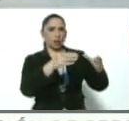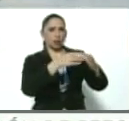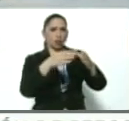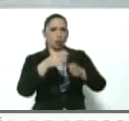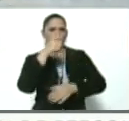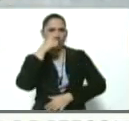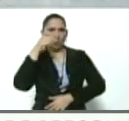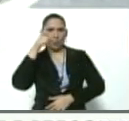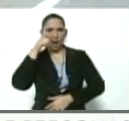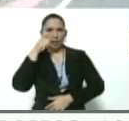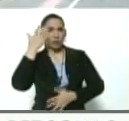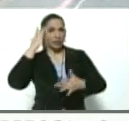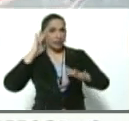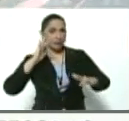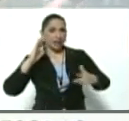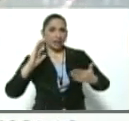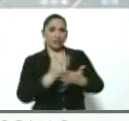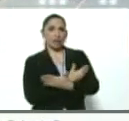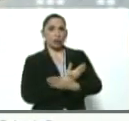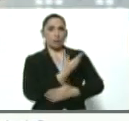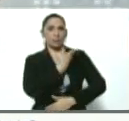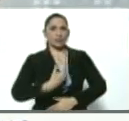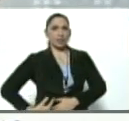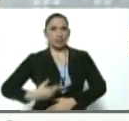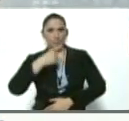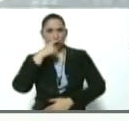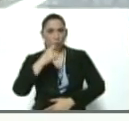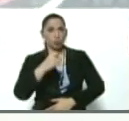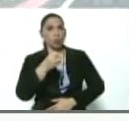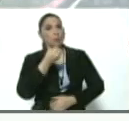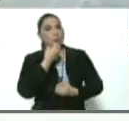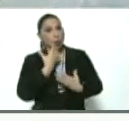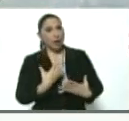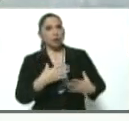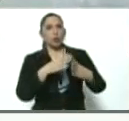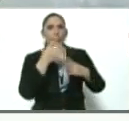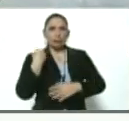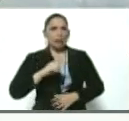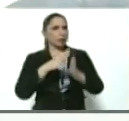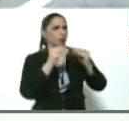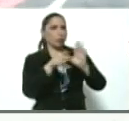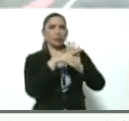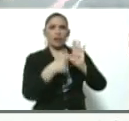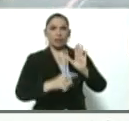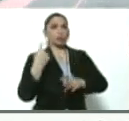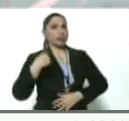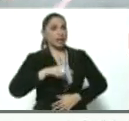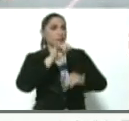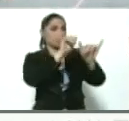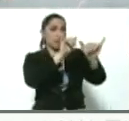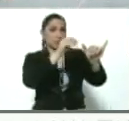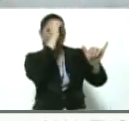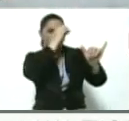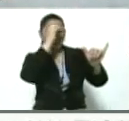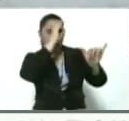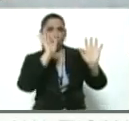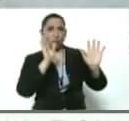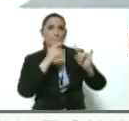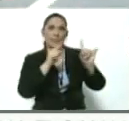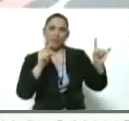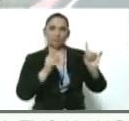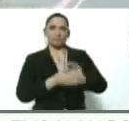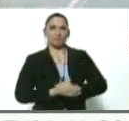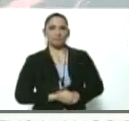intentara derrocar al presidente Maduro Igualmente pues usted tiene todo el derecho a tener sus opiniones pero